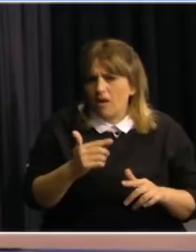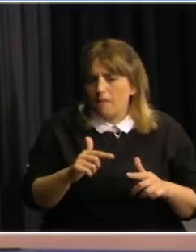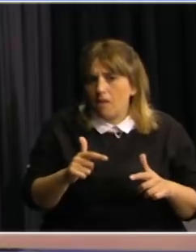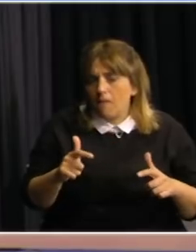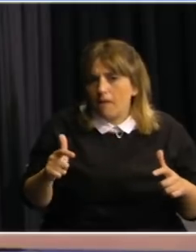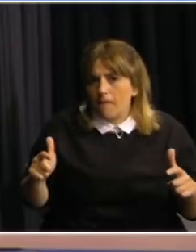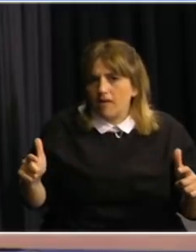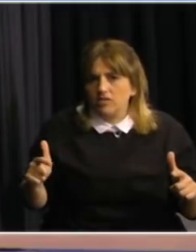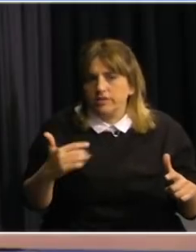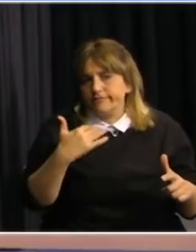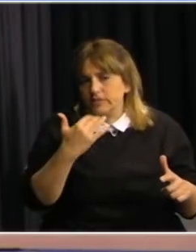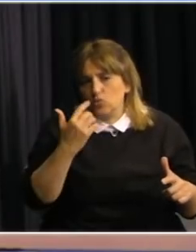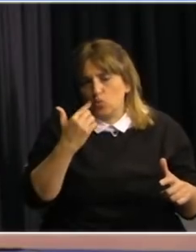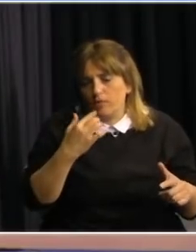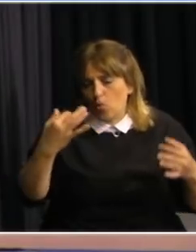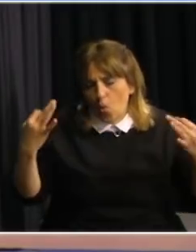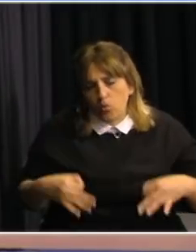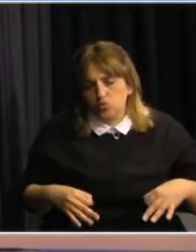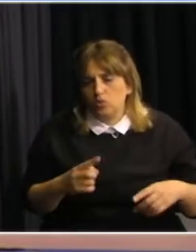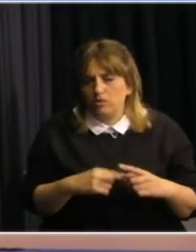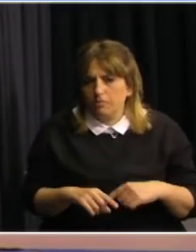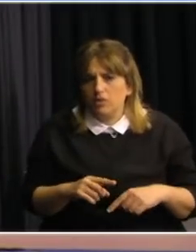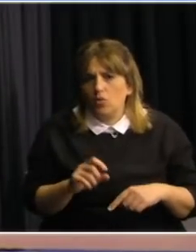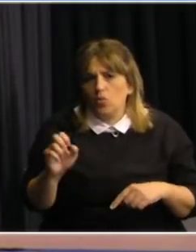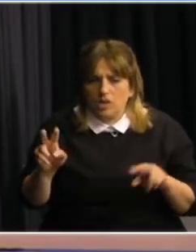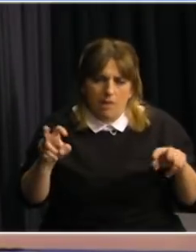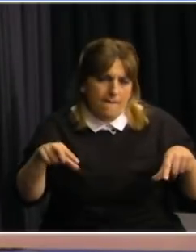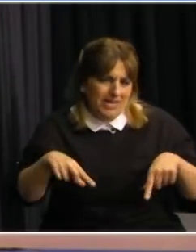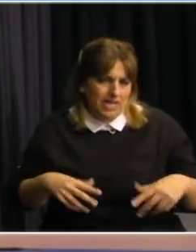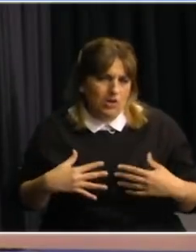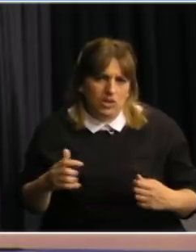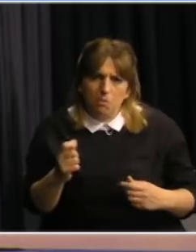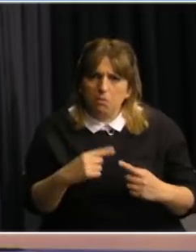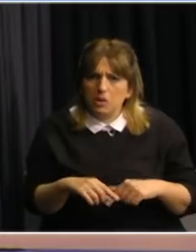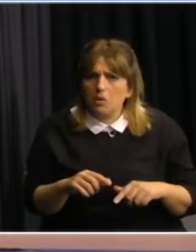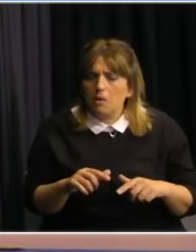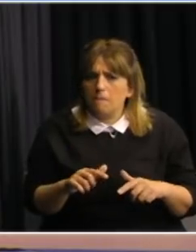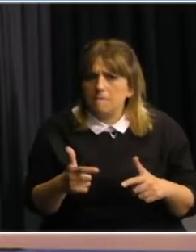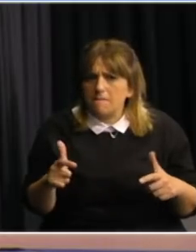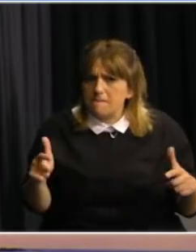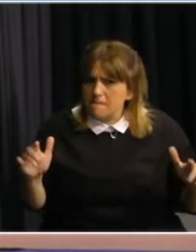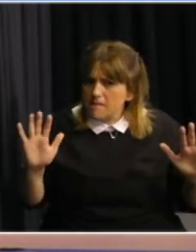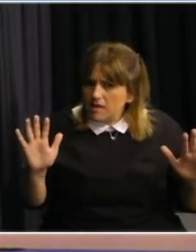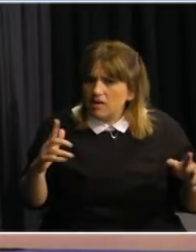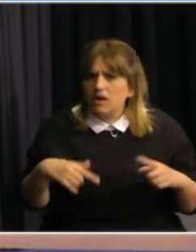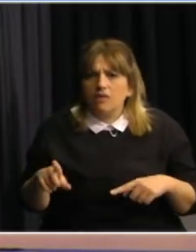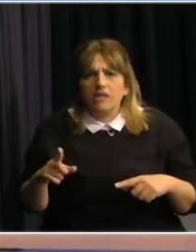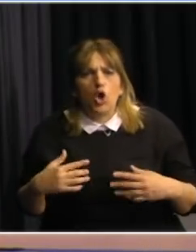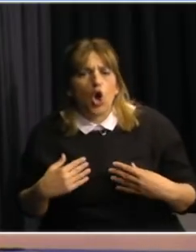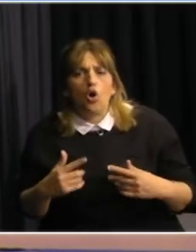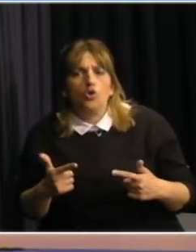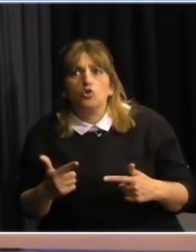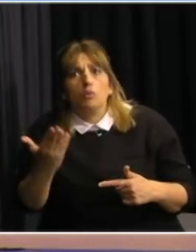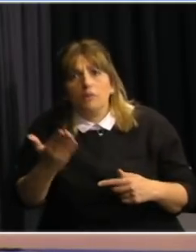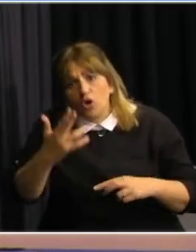pero no manejo el número exacto eso es un tema del Ministerio de qué proporción de los asintomáticos se